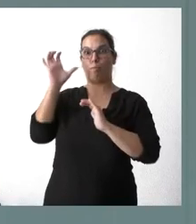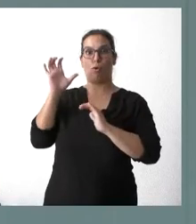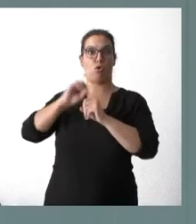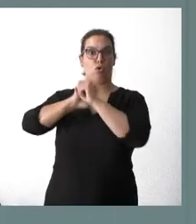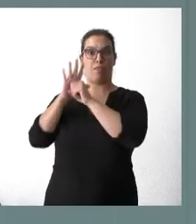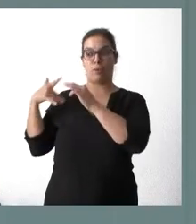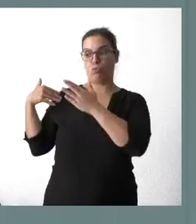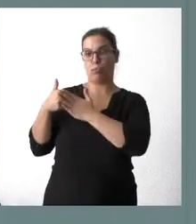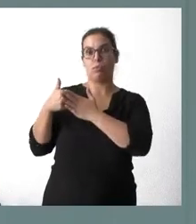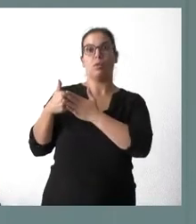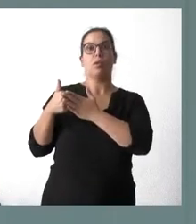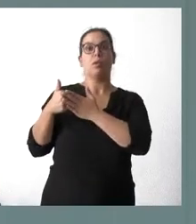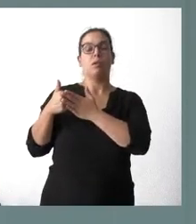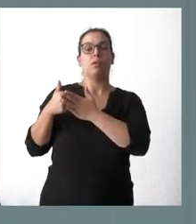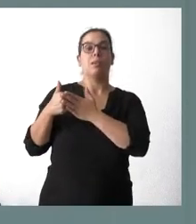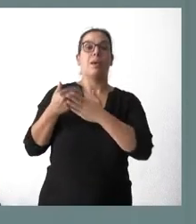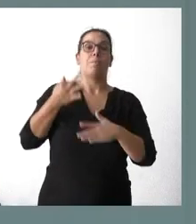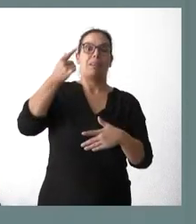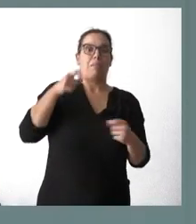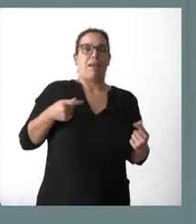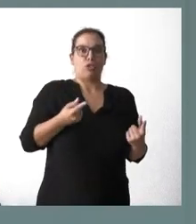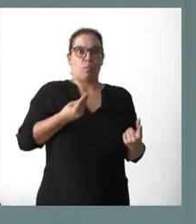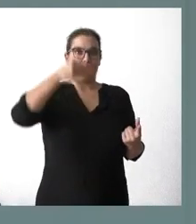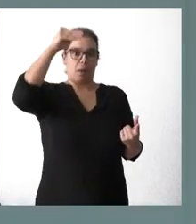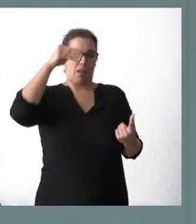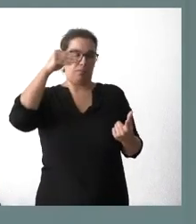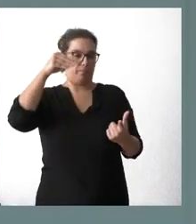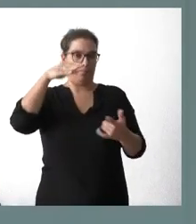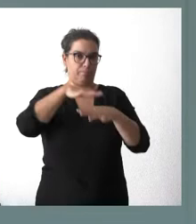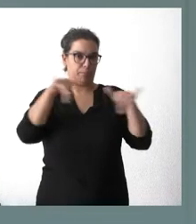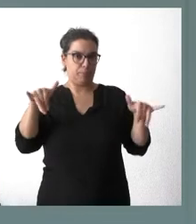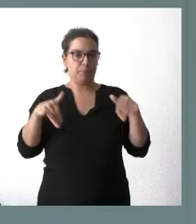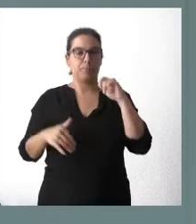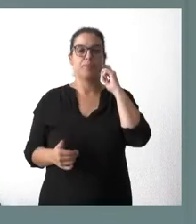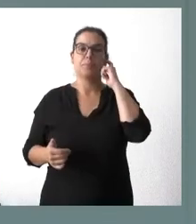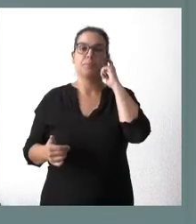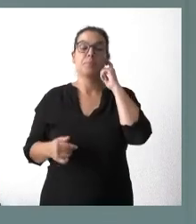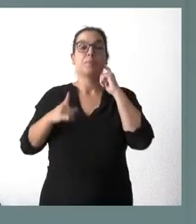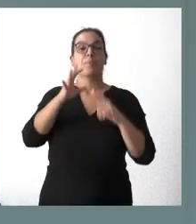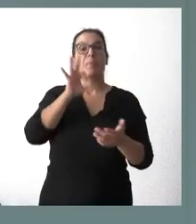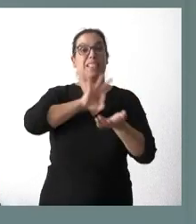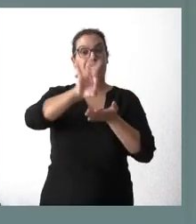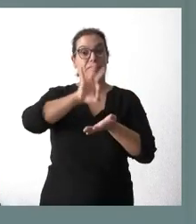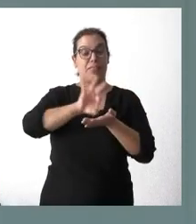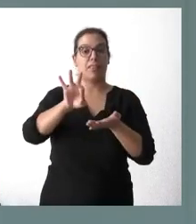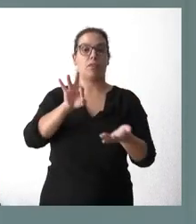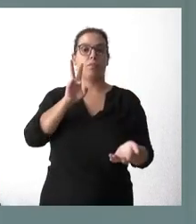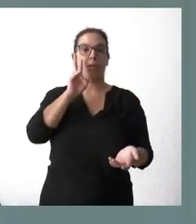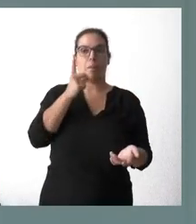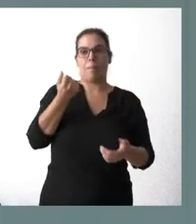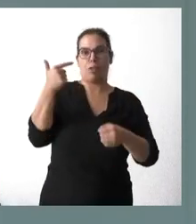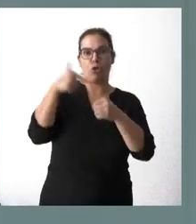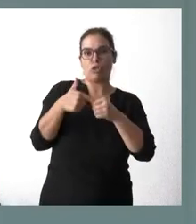el aumento muy importante en los costes de gestión de este servicio ante el aumento del precio de los